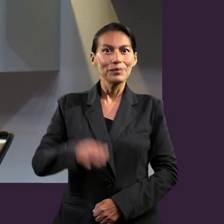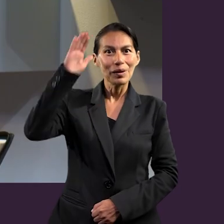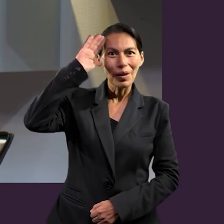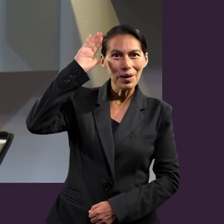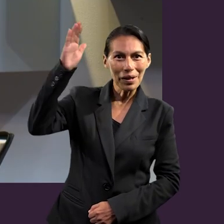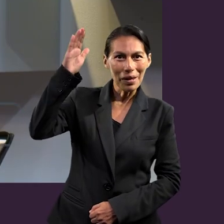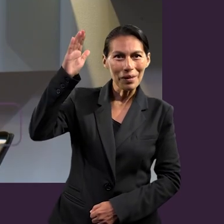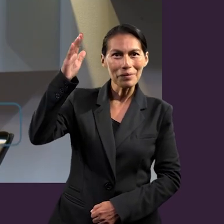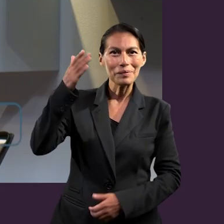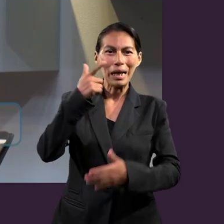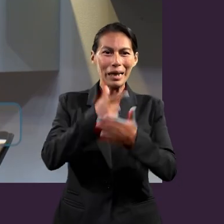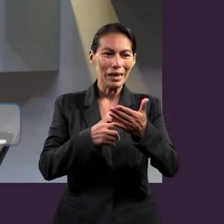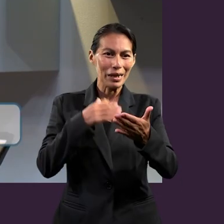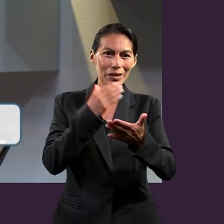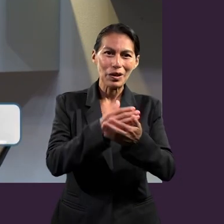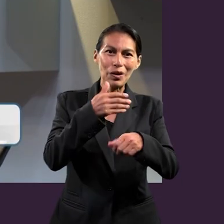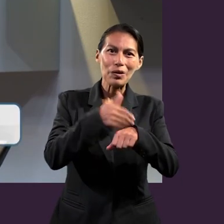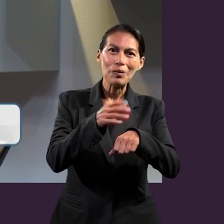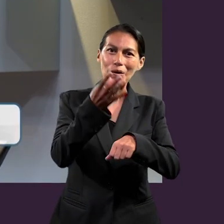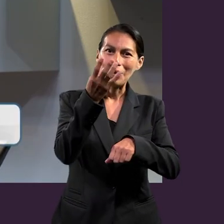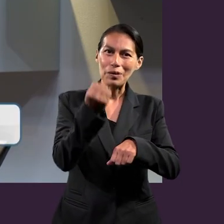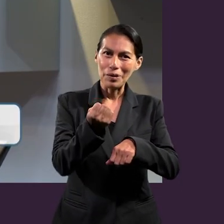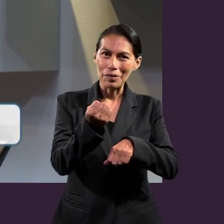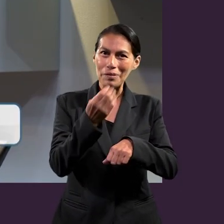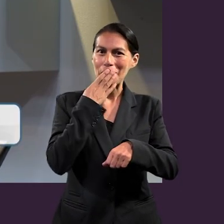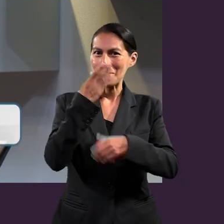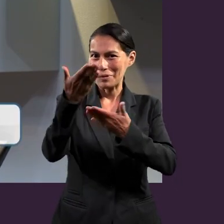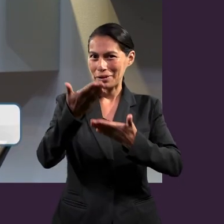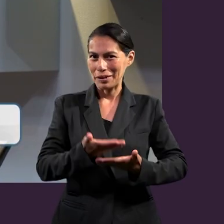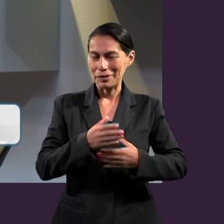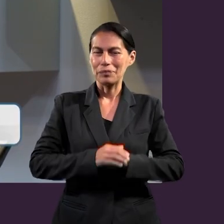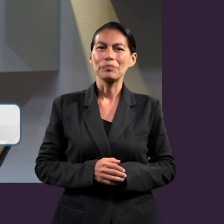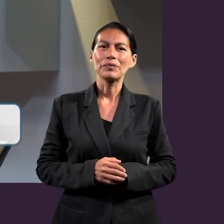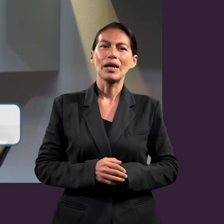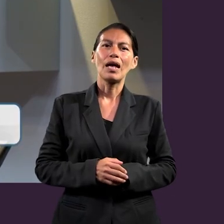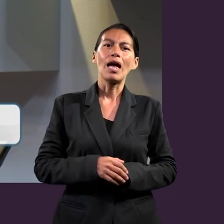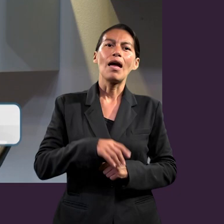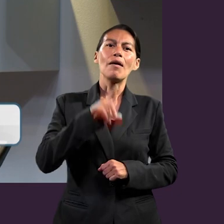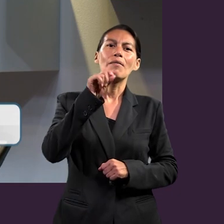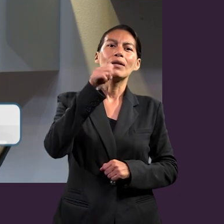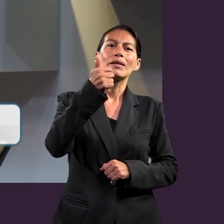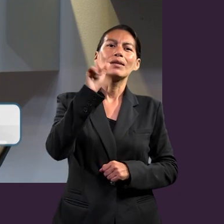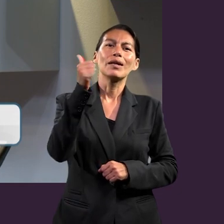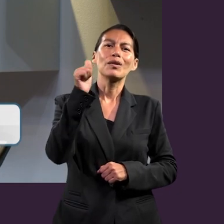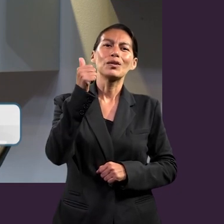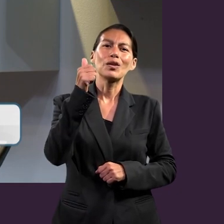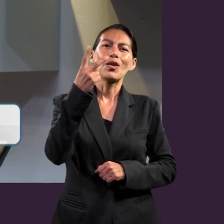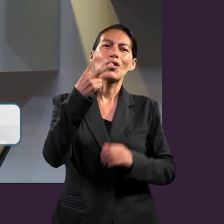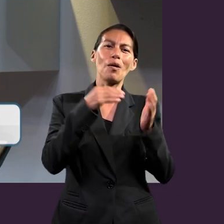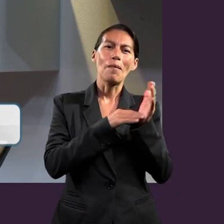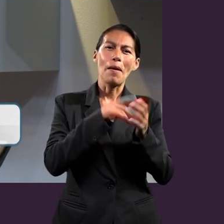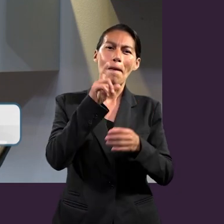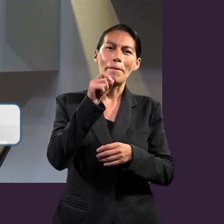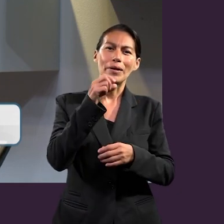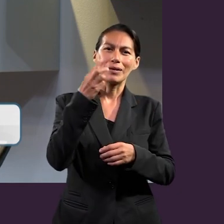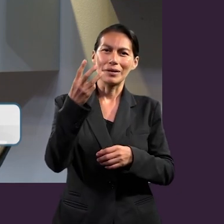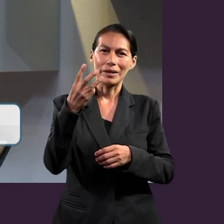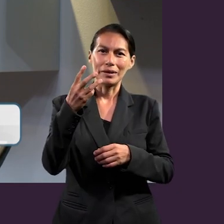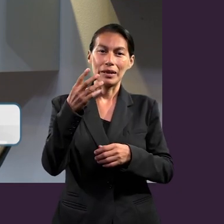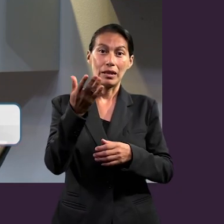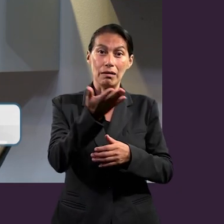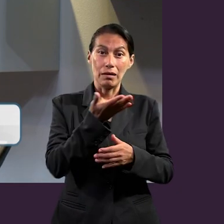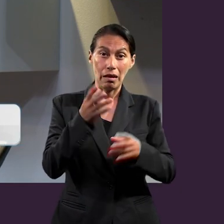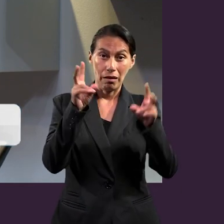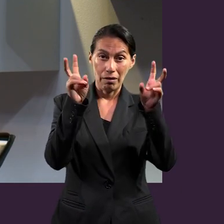Hola, bienvenidos a la lección número 9 para el 26 de agosto de 2023, titulado Anden como sabios.